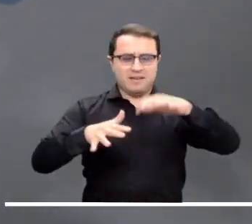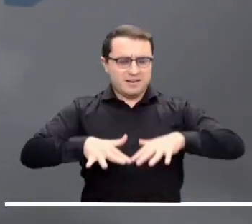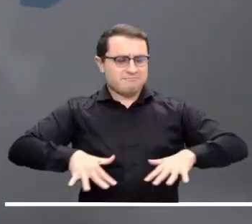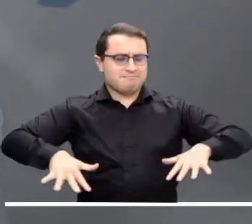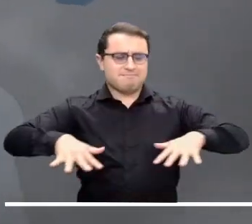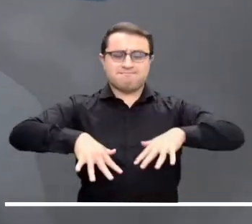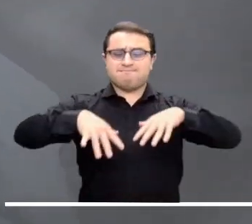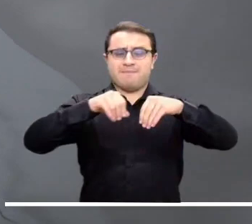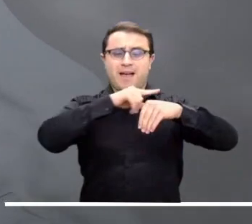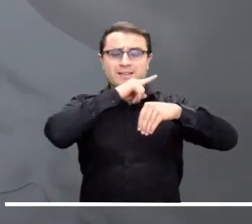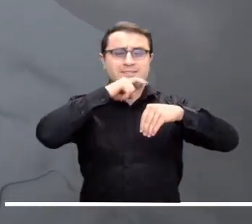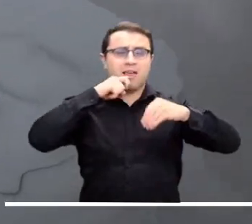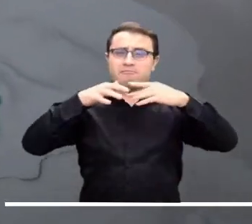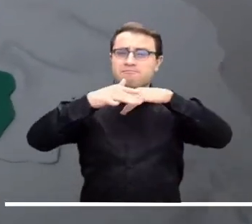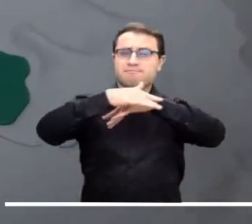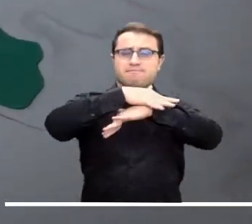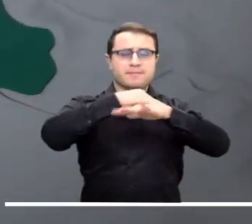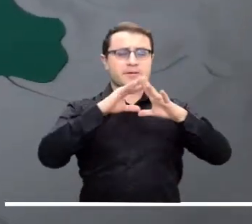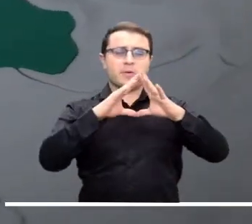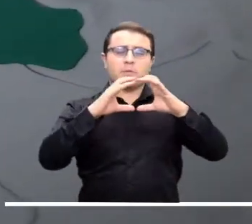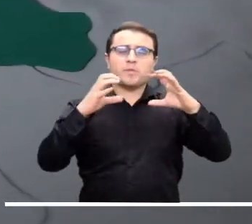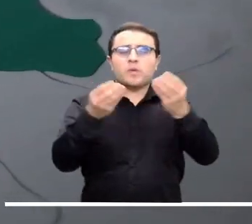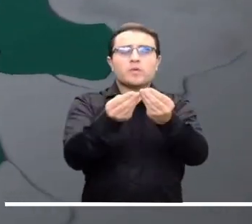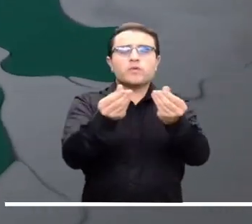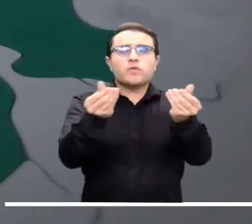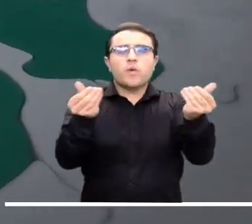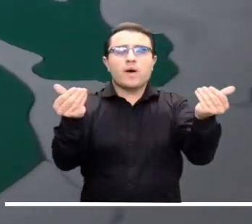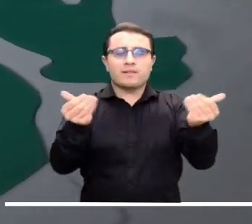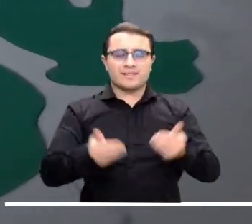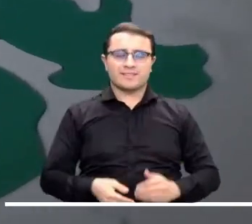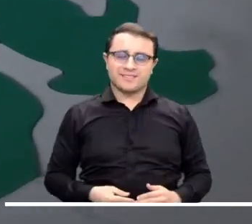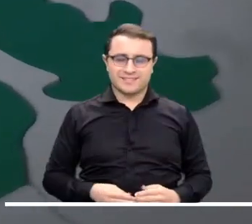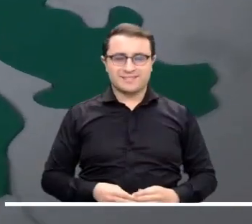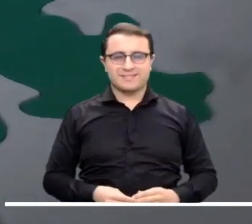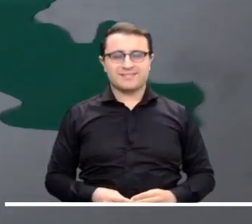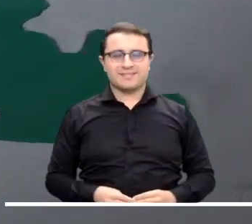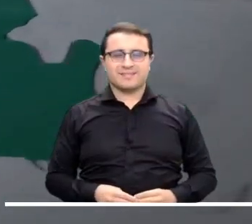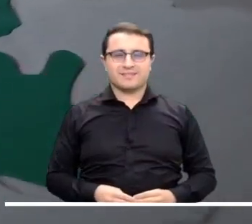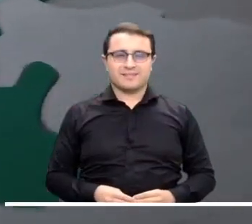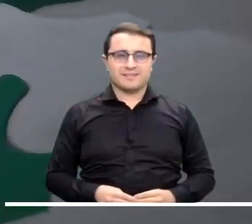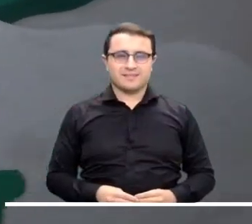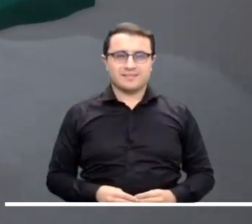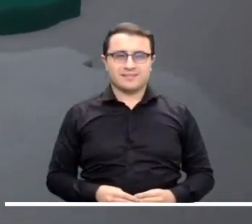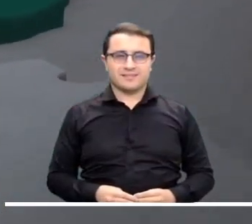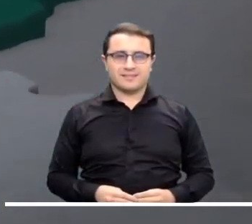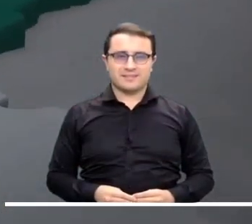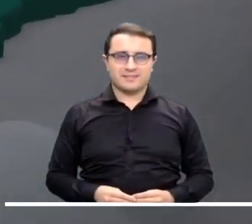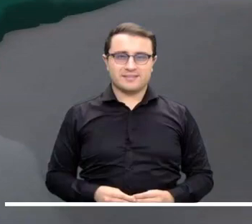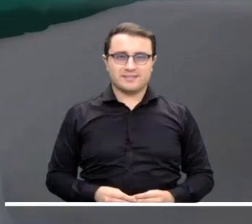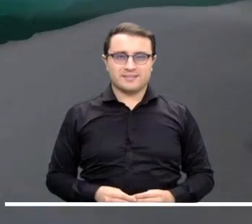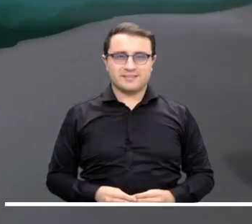Una noche con condiciones secas le espera al Caribe. El cielo de la región estaría entre parcial y ligeramente nublado.